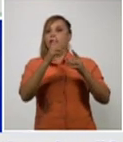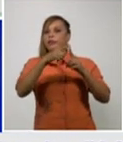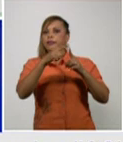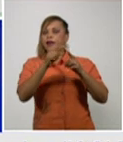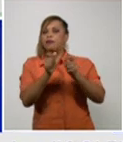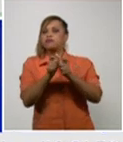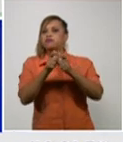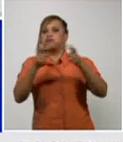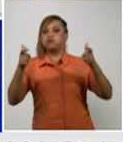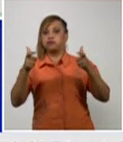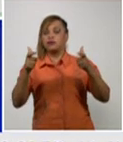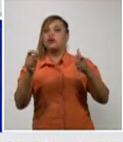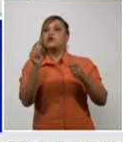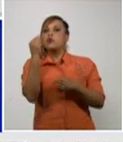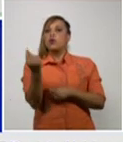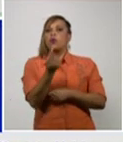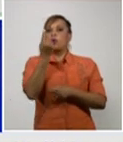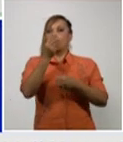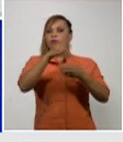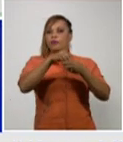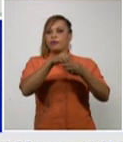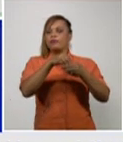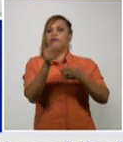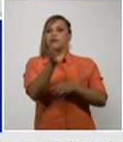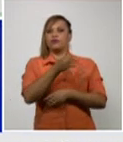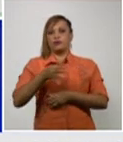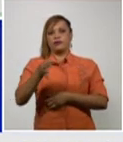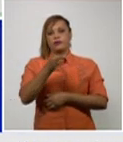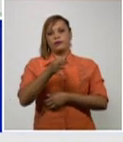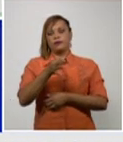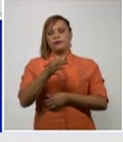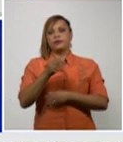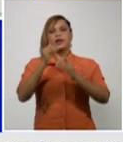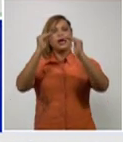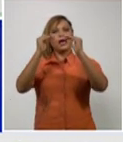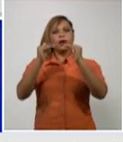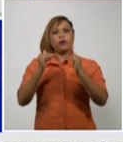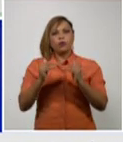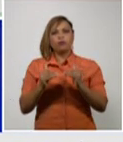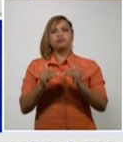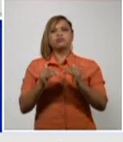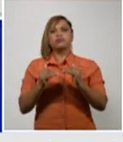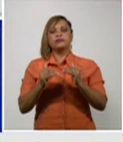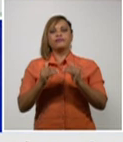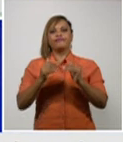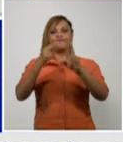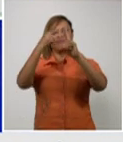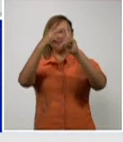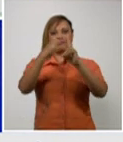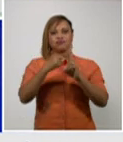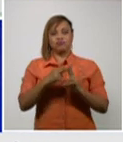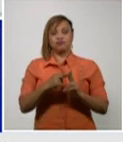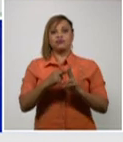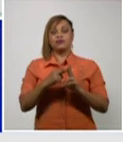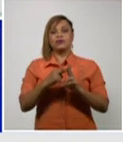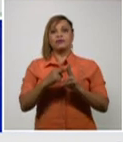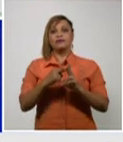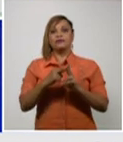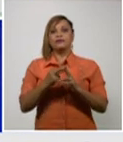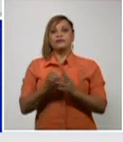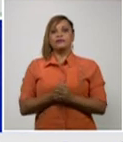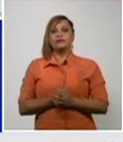un municipio más y en orden de mayor para menor de mayor tasa para menor